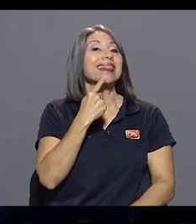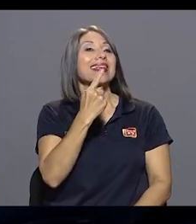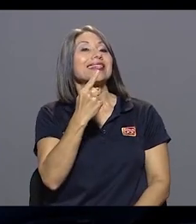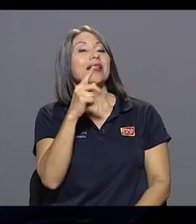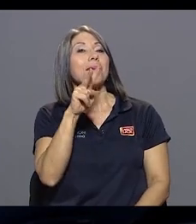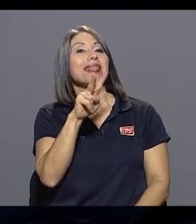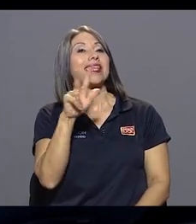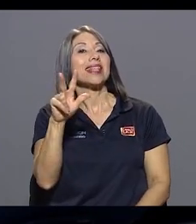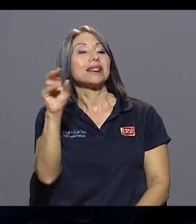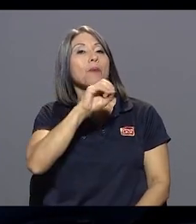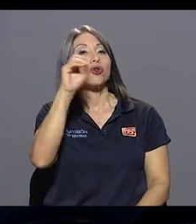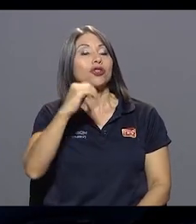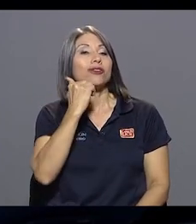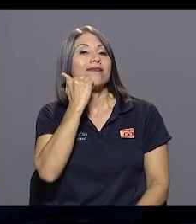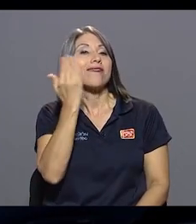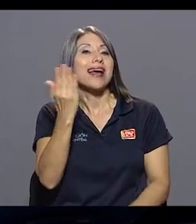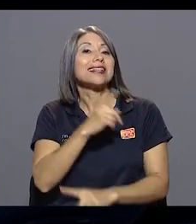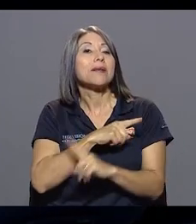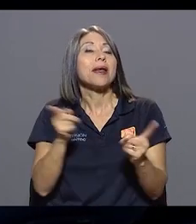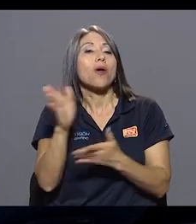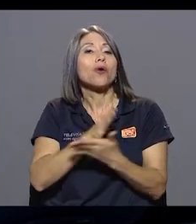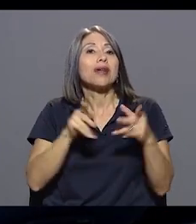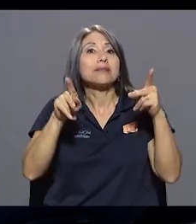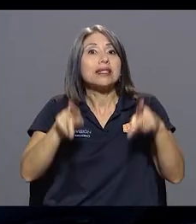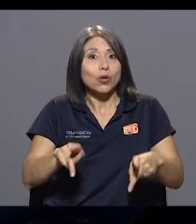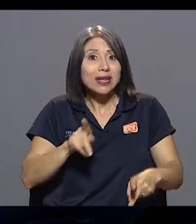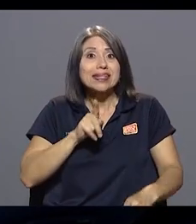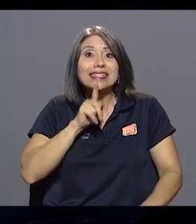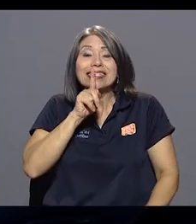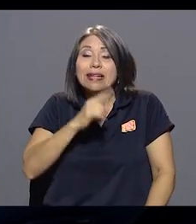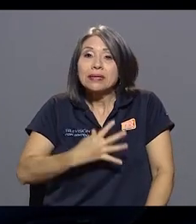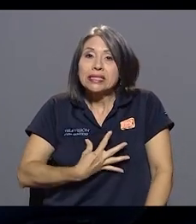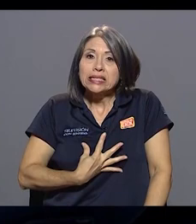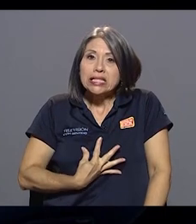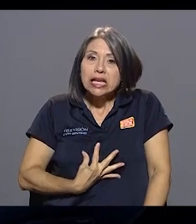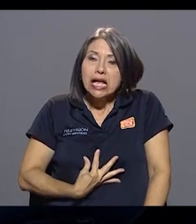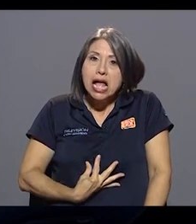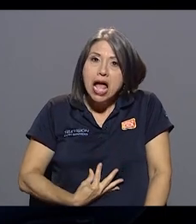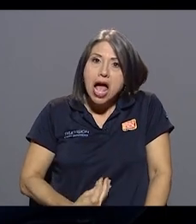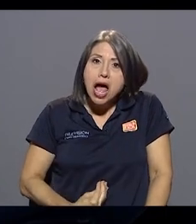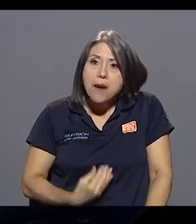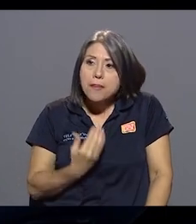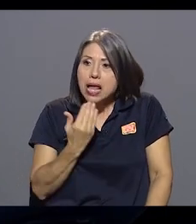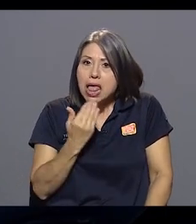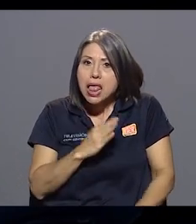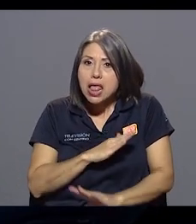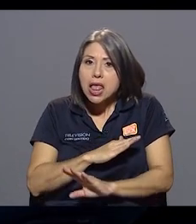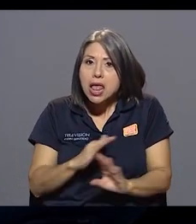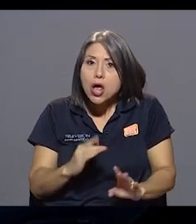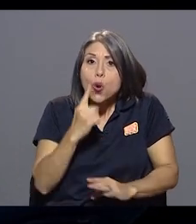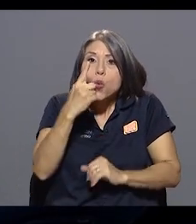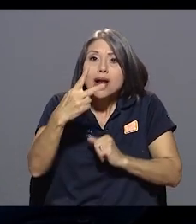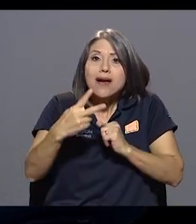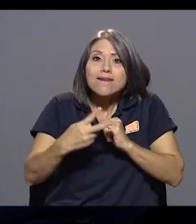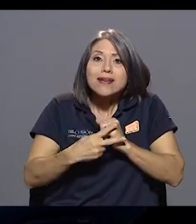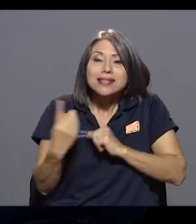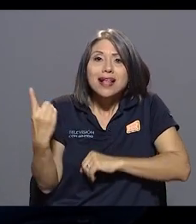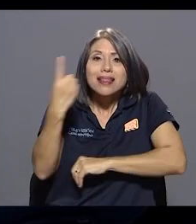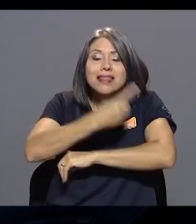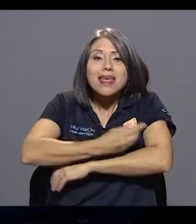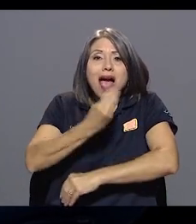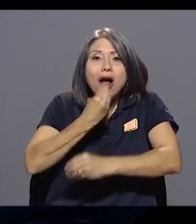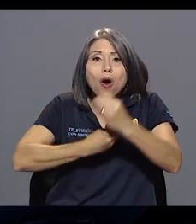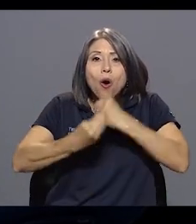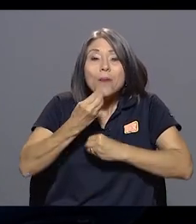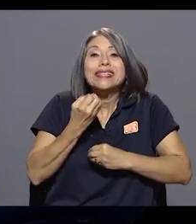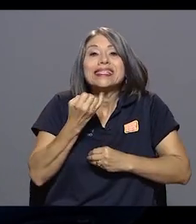iba a decir eso. Hay gente que está sufriendo hambre, hambre, que solo come una vez al día si puede, y es muy